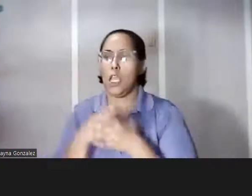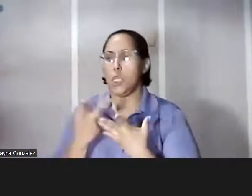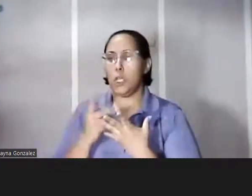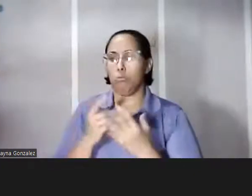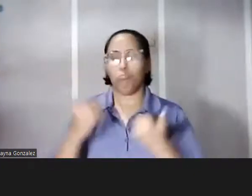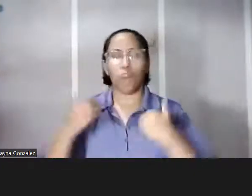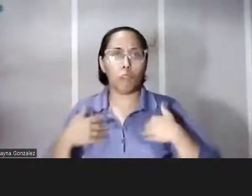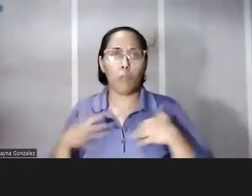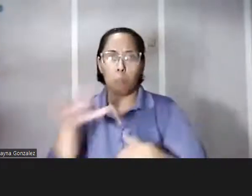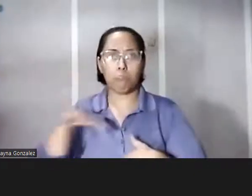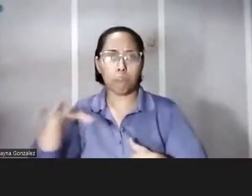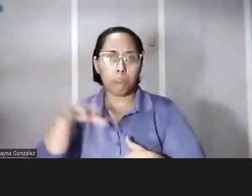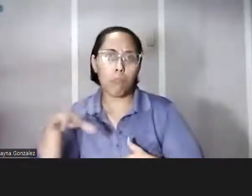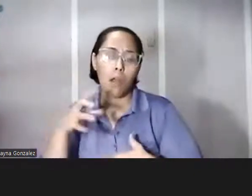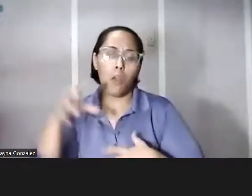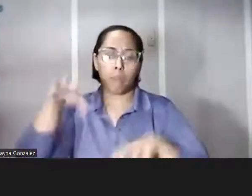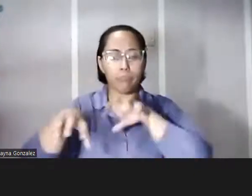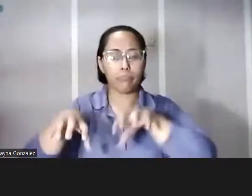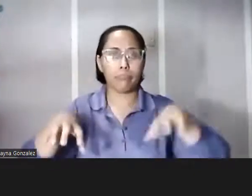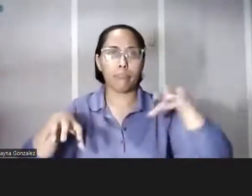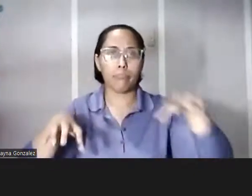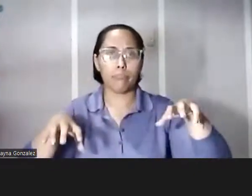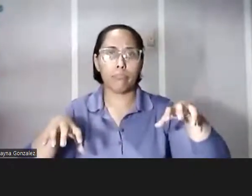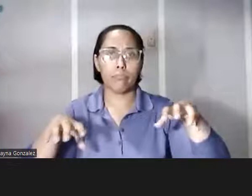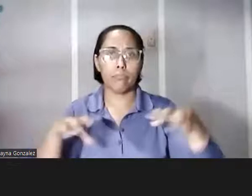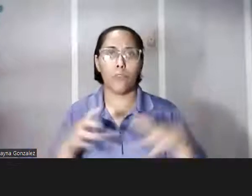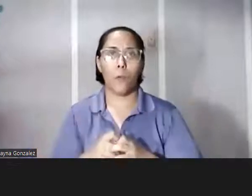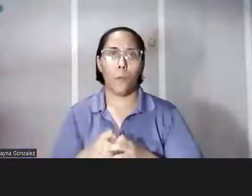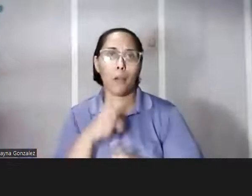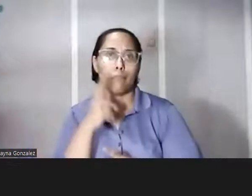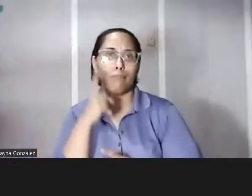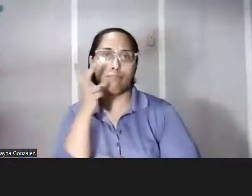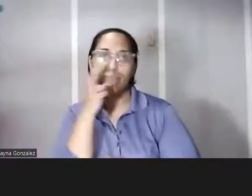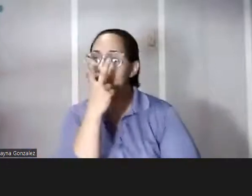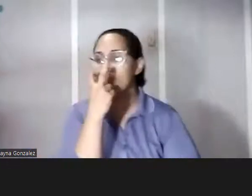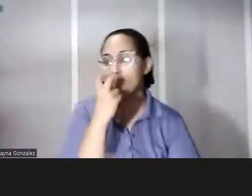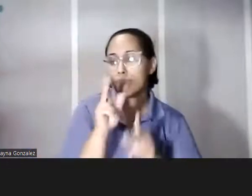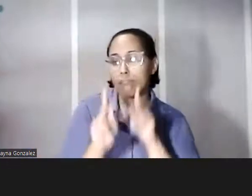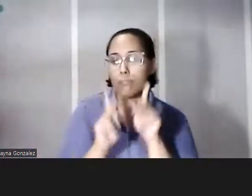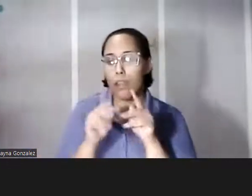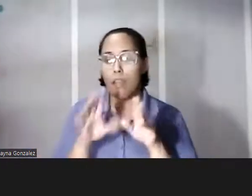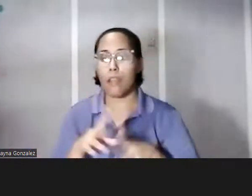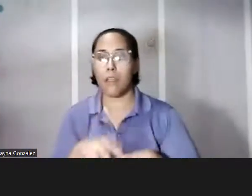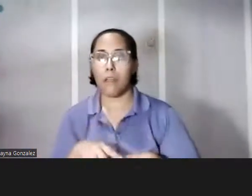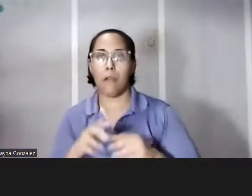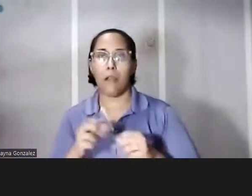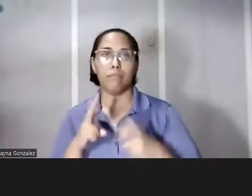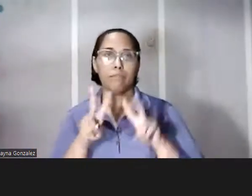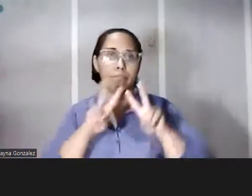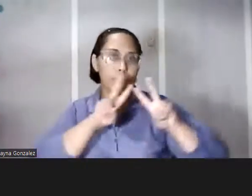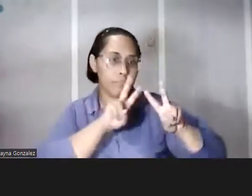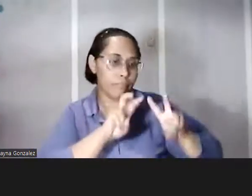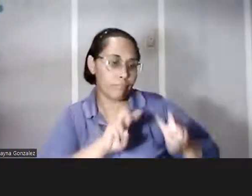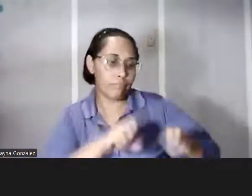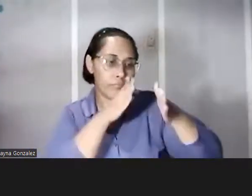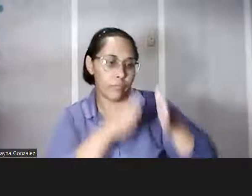espacio simple y llanamente ocupado por los sospechosos habituales, por los analistas o pseudoanalistas y